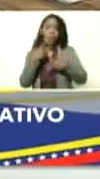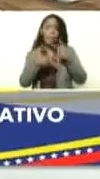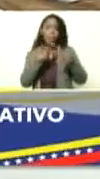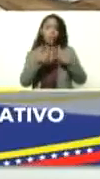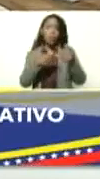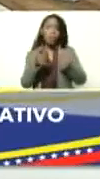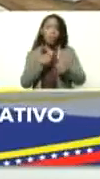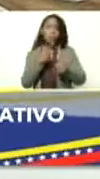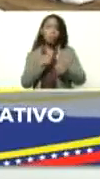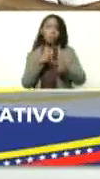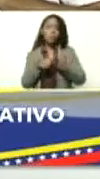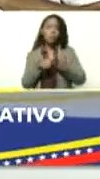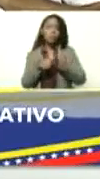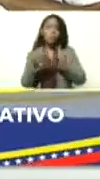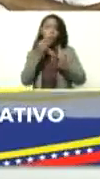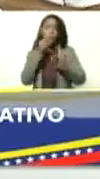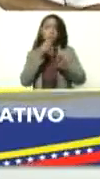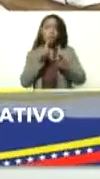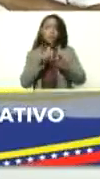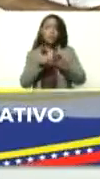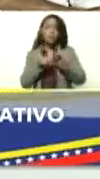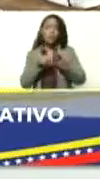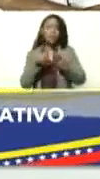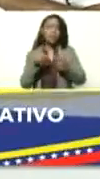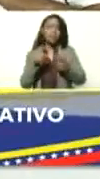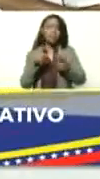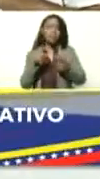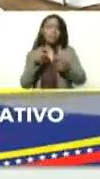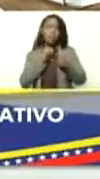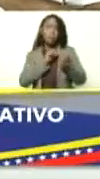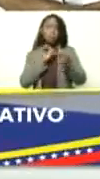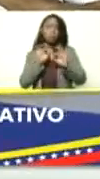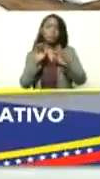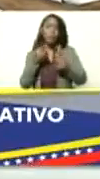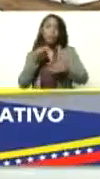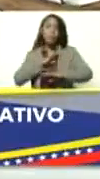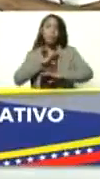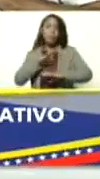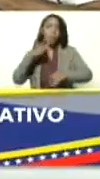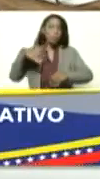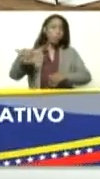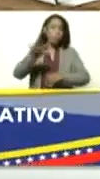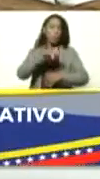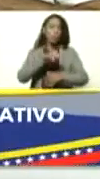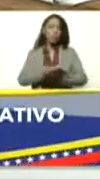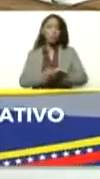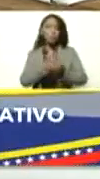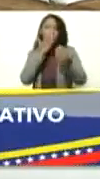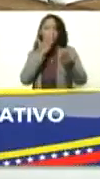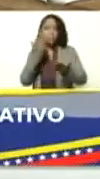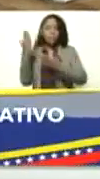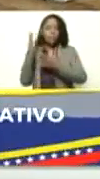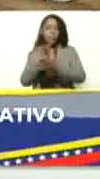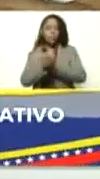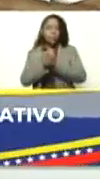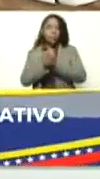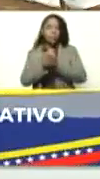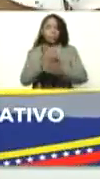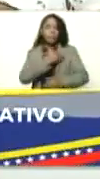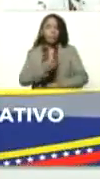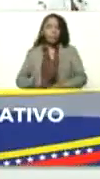primaria de alimentos y que indiscutiblemente nos beneficia a todos adelante compañero presidente